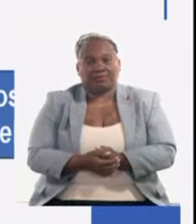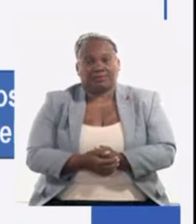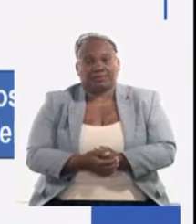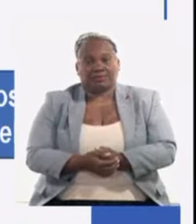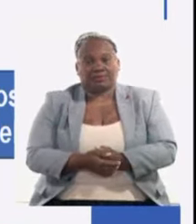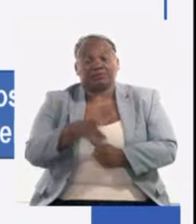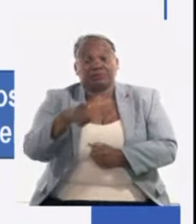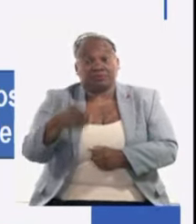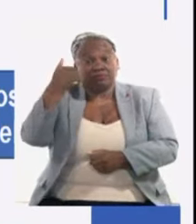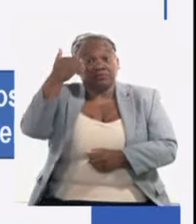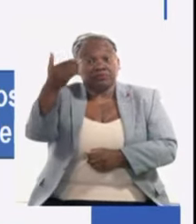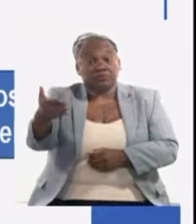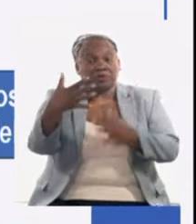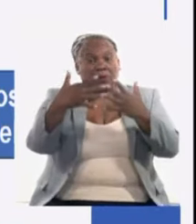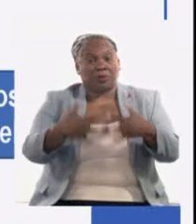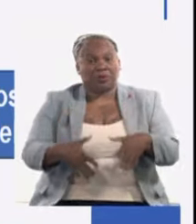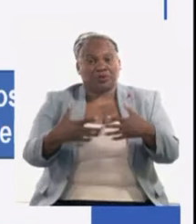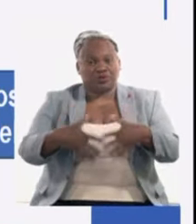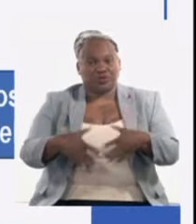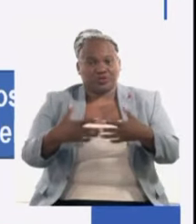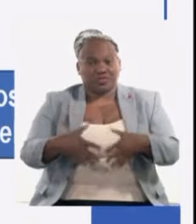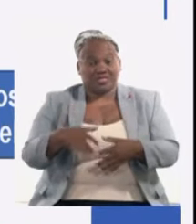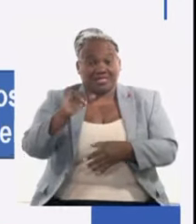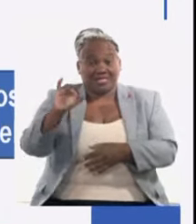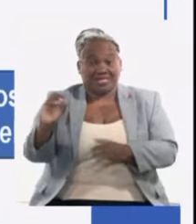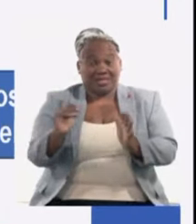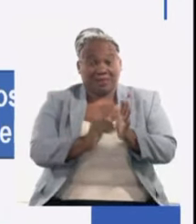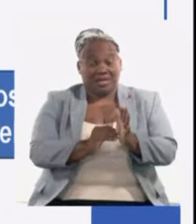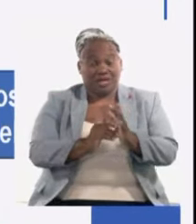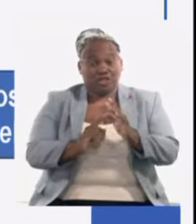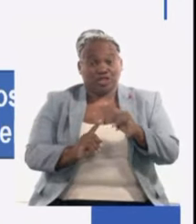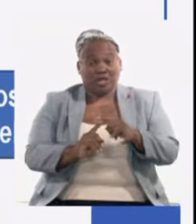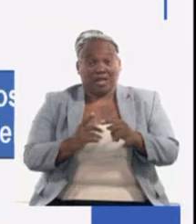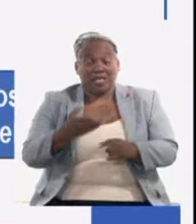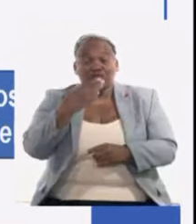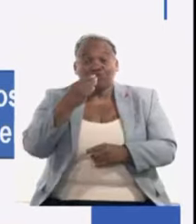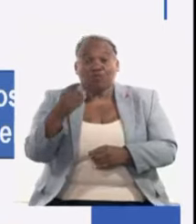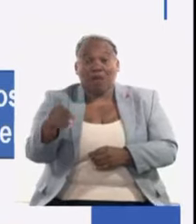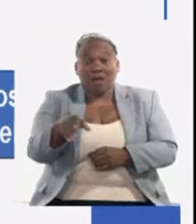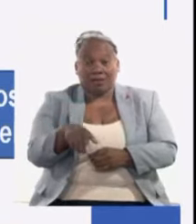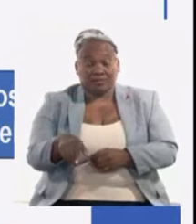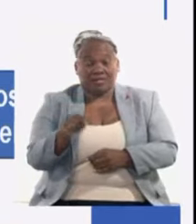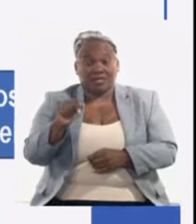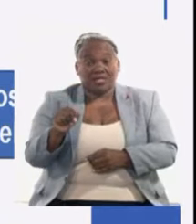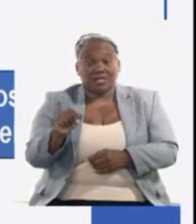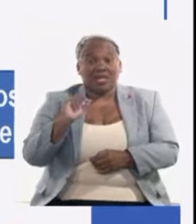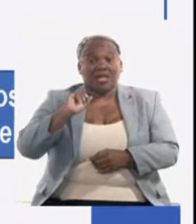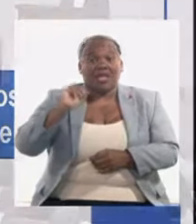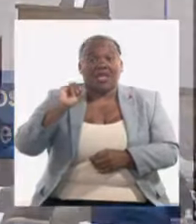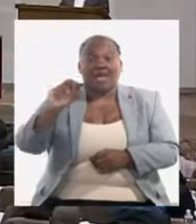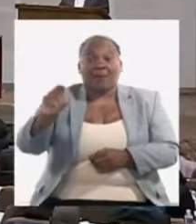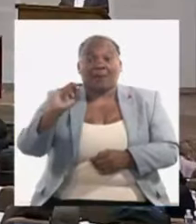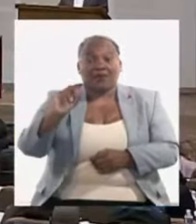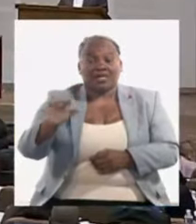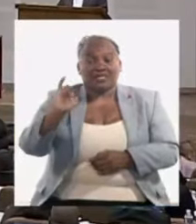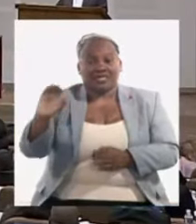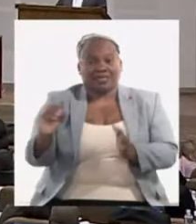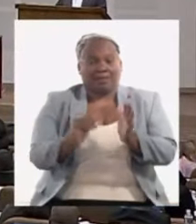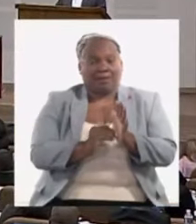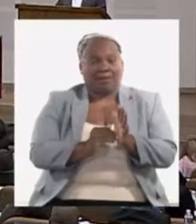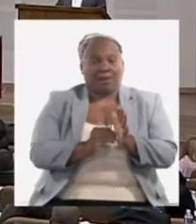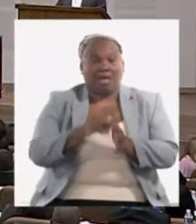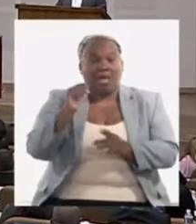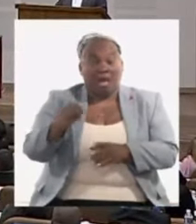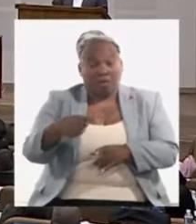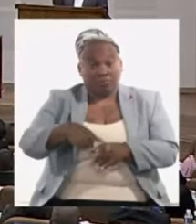estamos proyectando producir 60 mil toneladas de azúcar refino y exportar 60 mil toneladas de azúcar se proyecta una